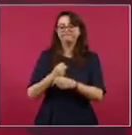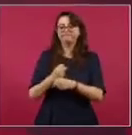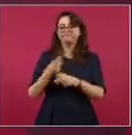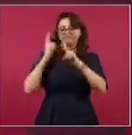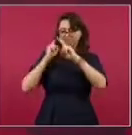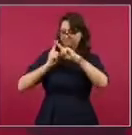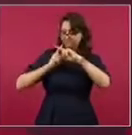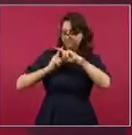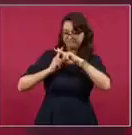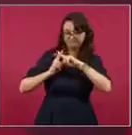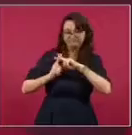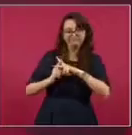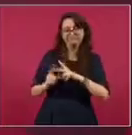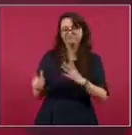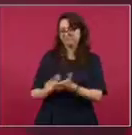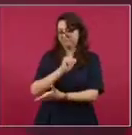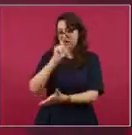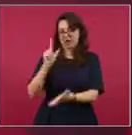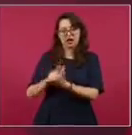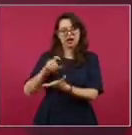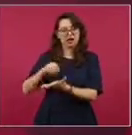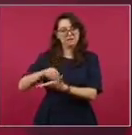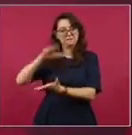lo establece la ley.